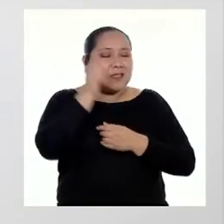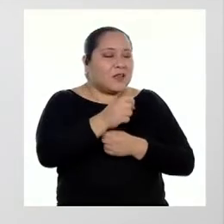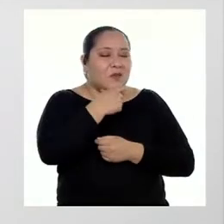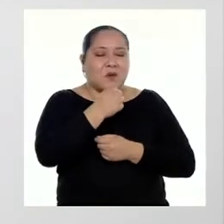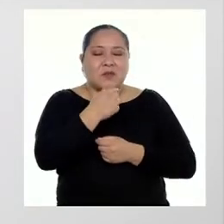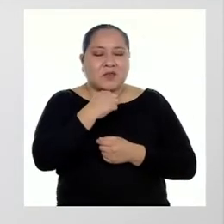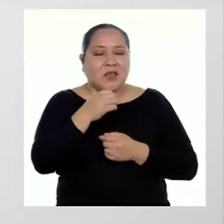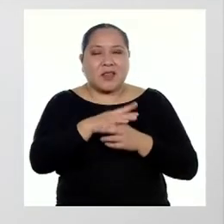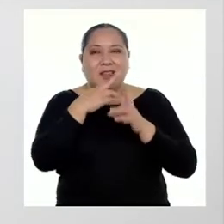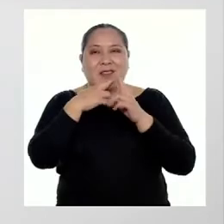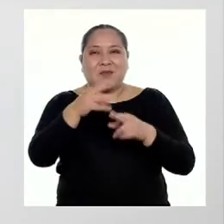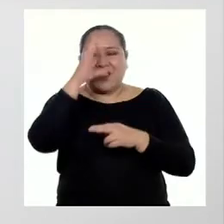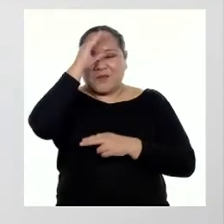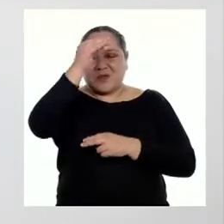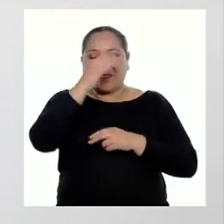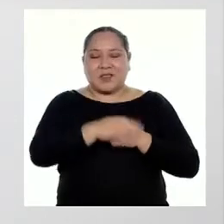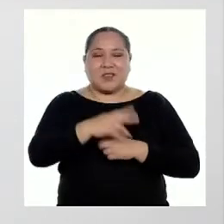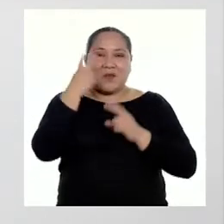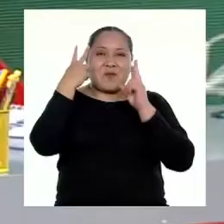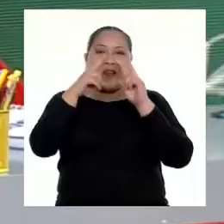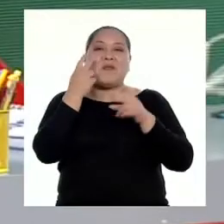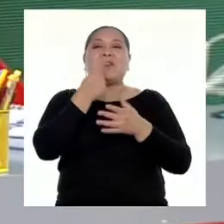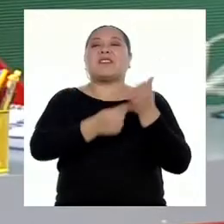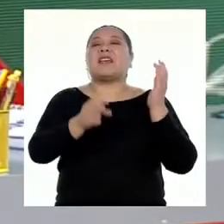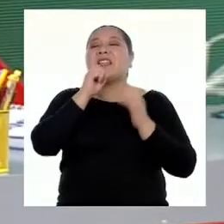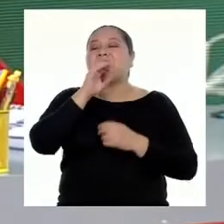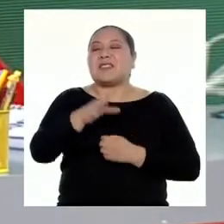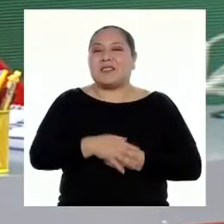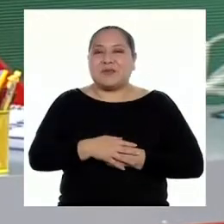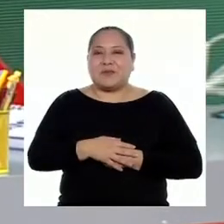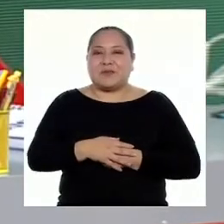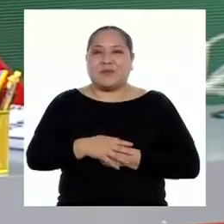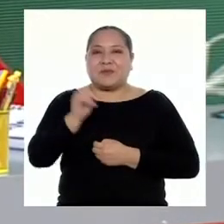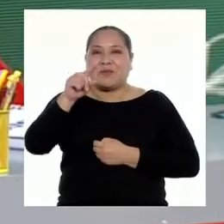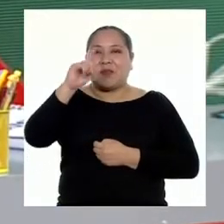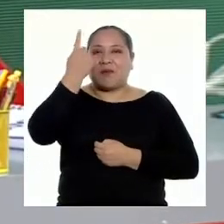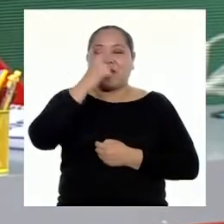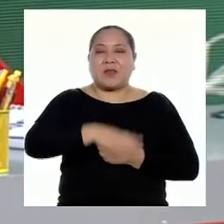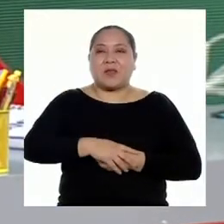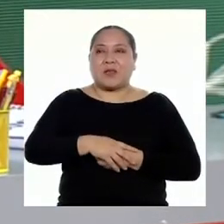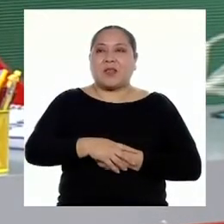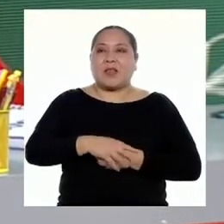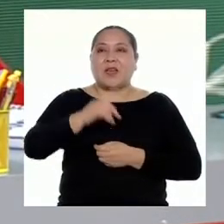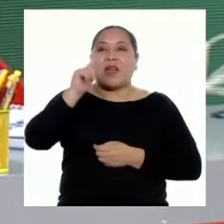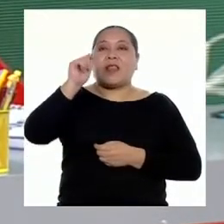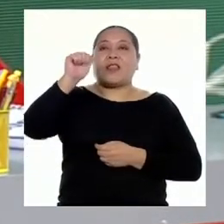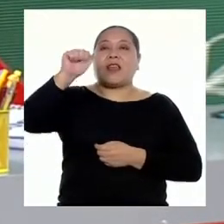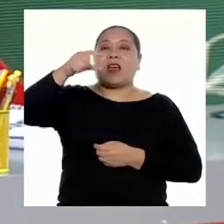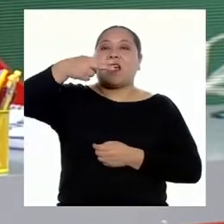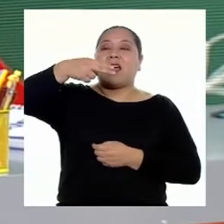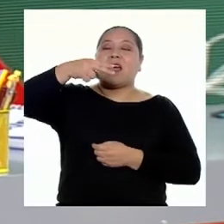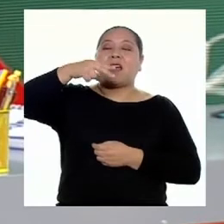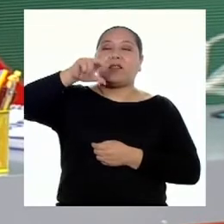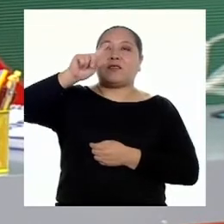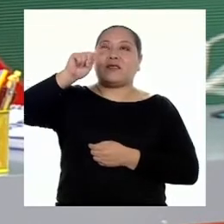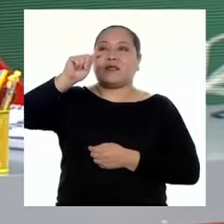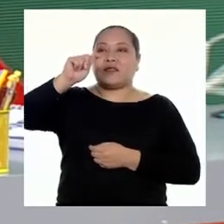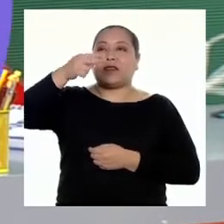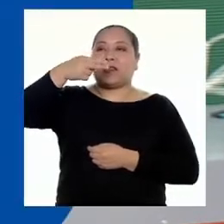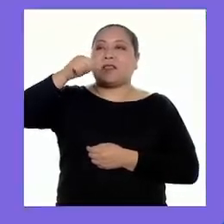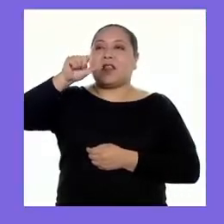responder a sus dudas, chicas y chicos. Veamos qué dicen. Genial. Esta primera pregunta viene de parte de Thalía, desde la ciudad de Puno.